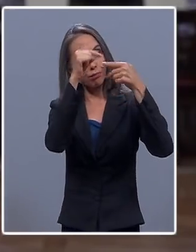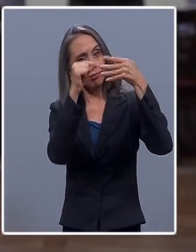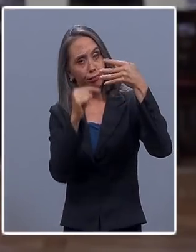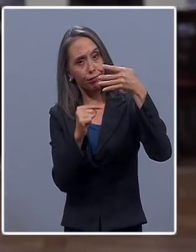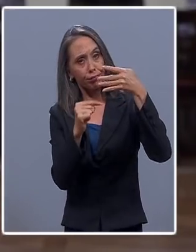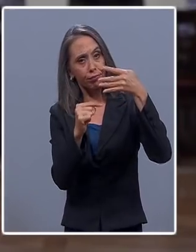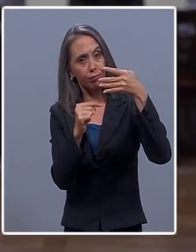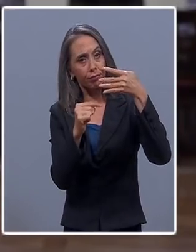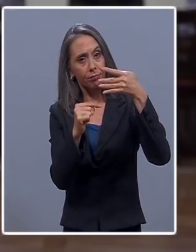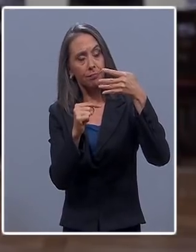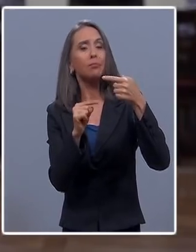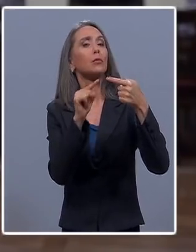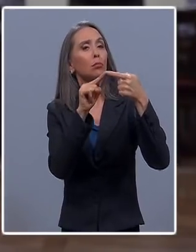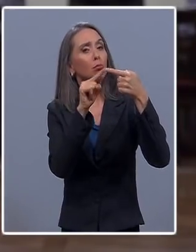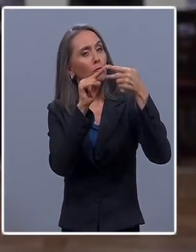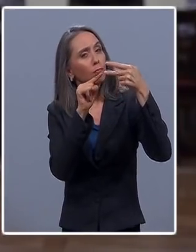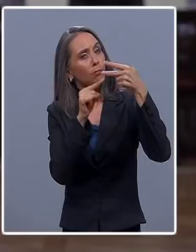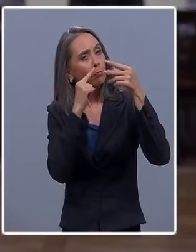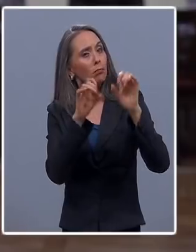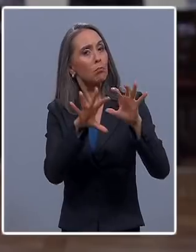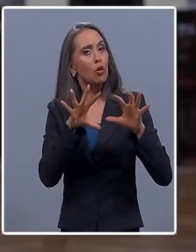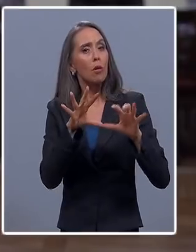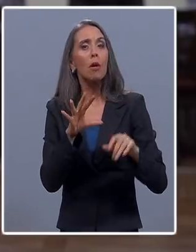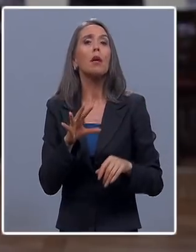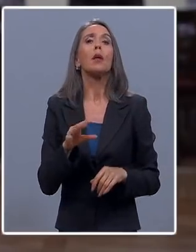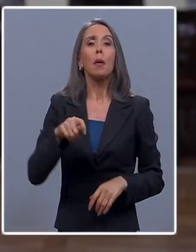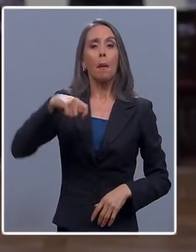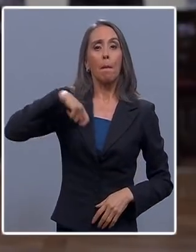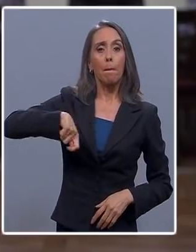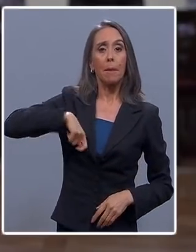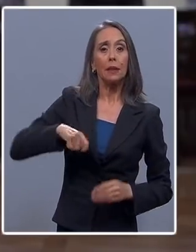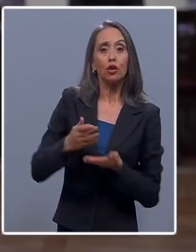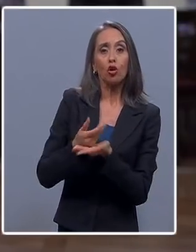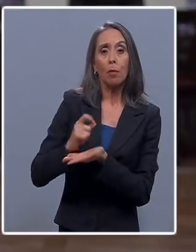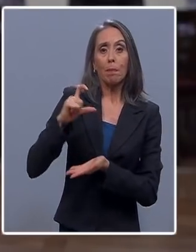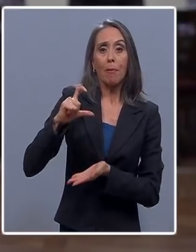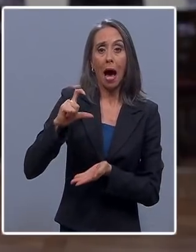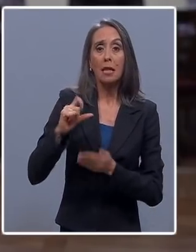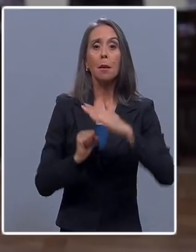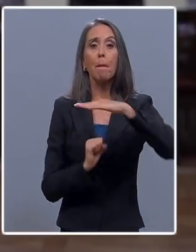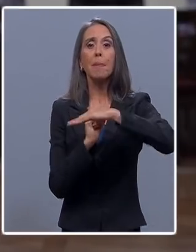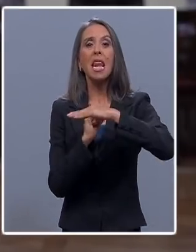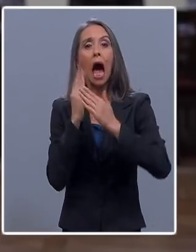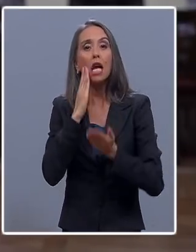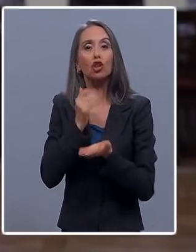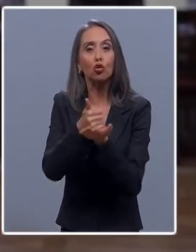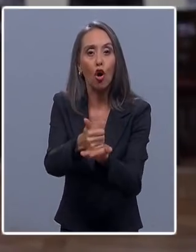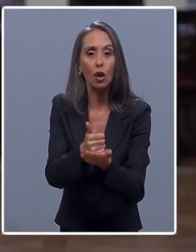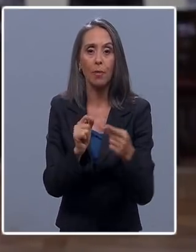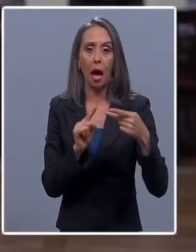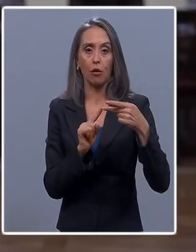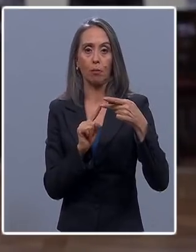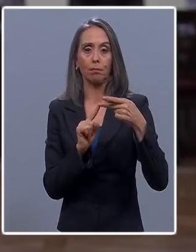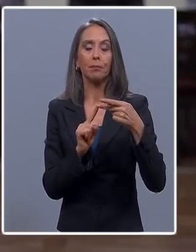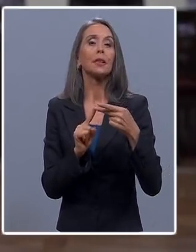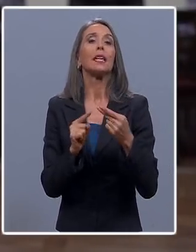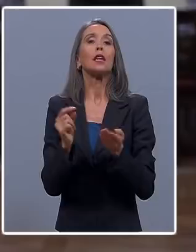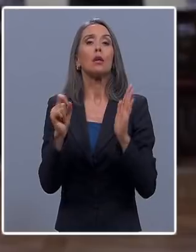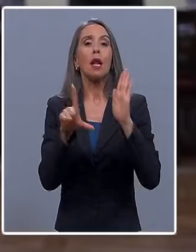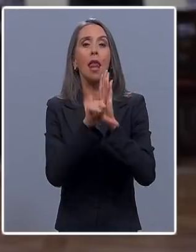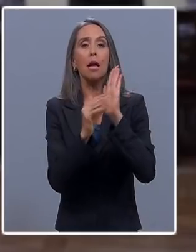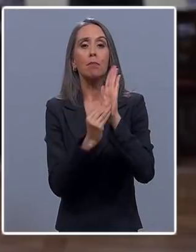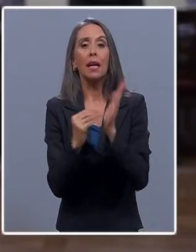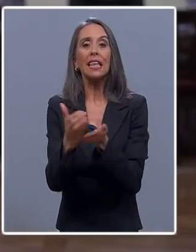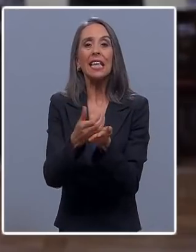entre las cuales destaca mejora de las pensiones del Pilar Solidario, establecimiento del ingreso mínimo